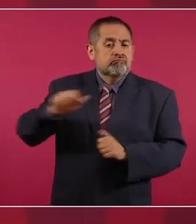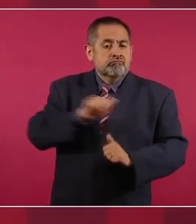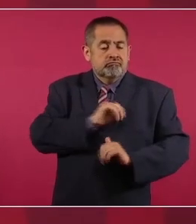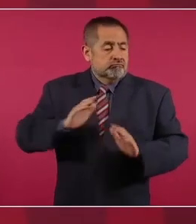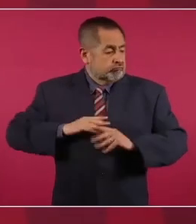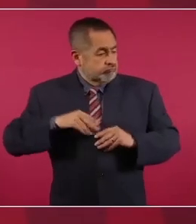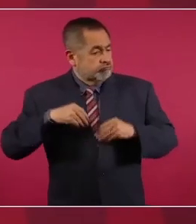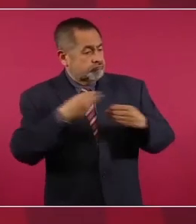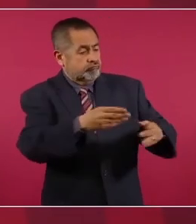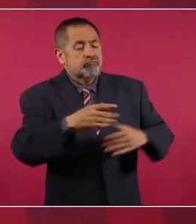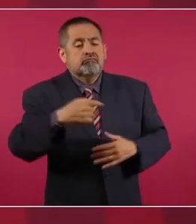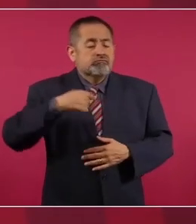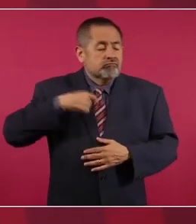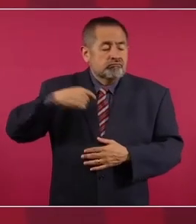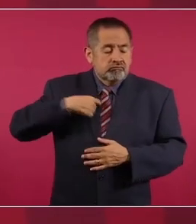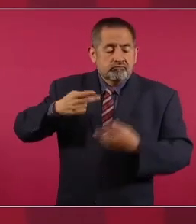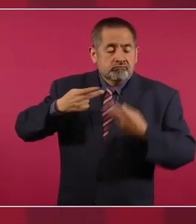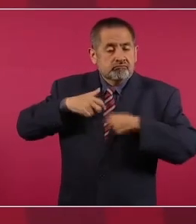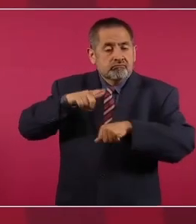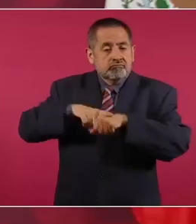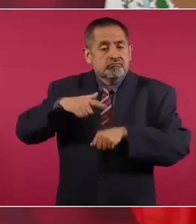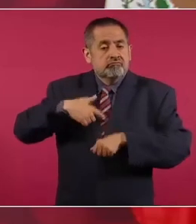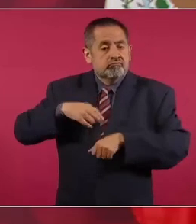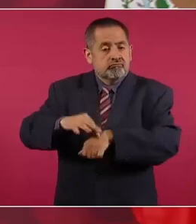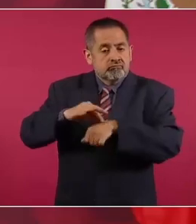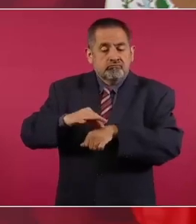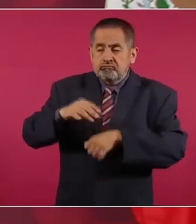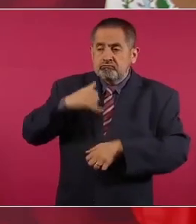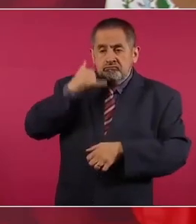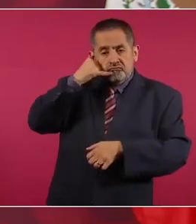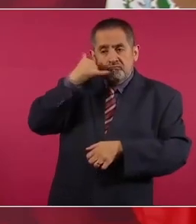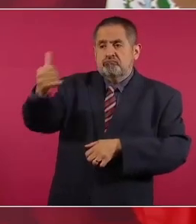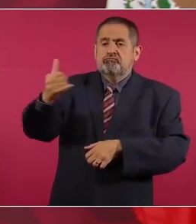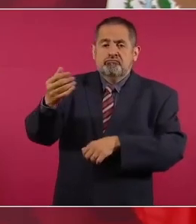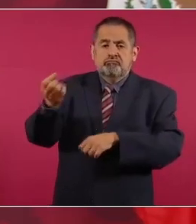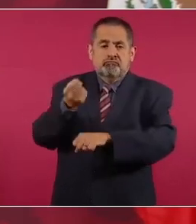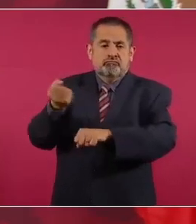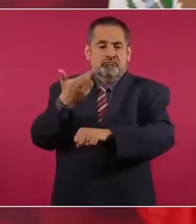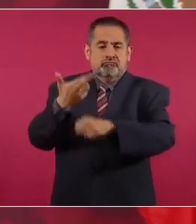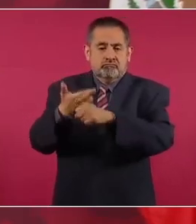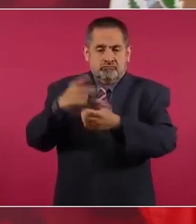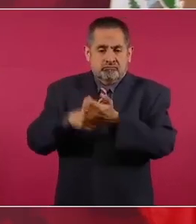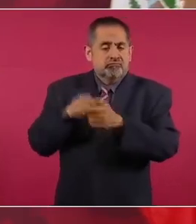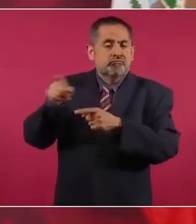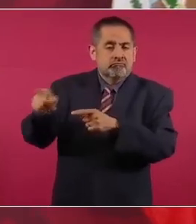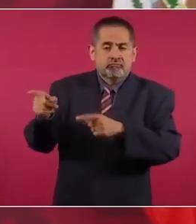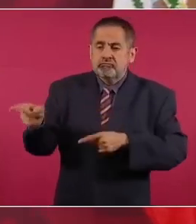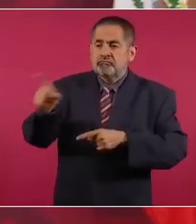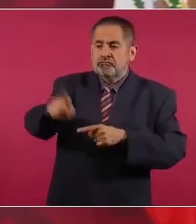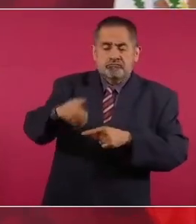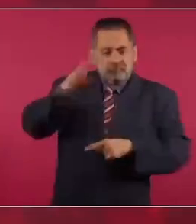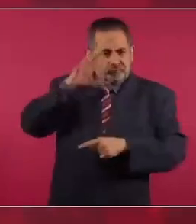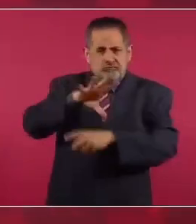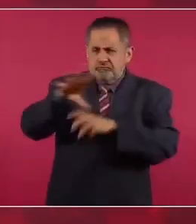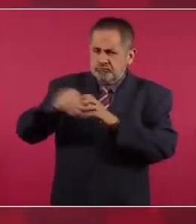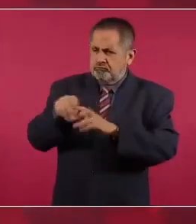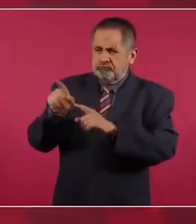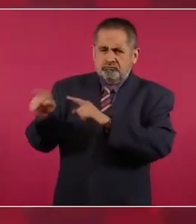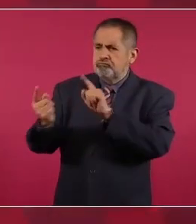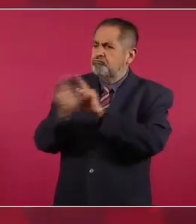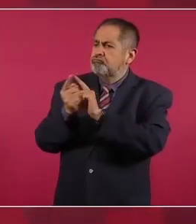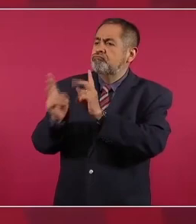personalmente hablé con el secretario, con el almirante, con todos,